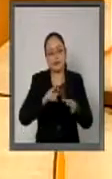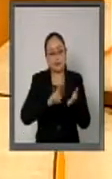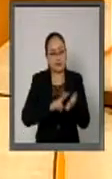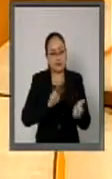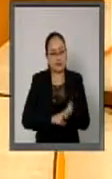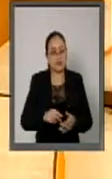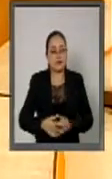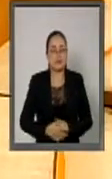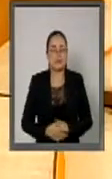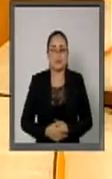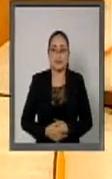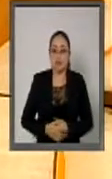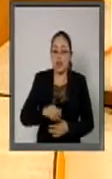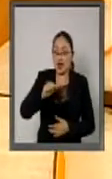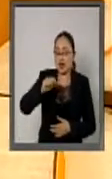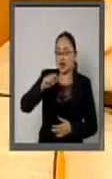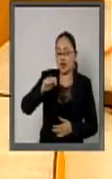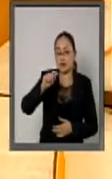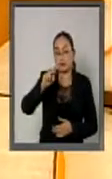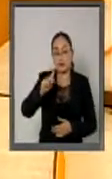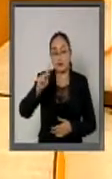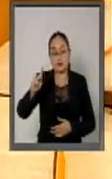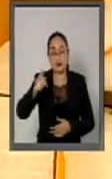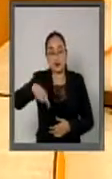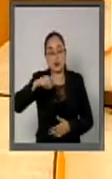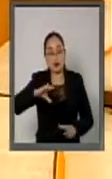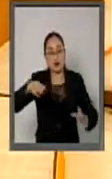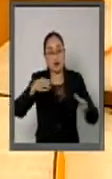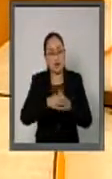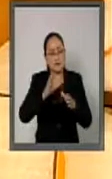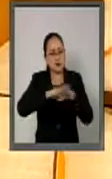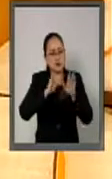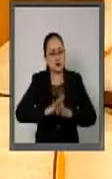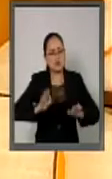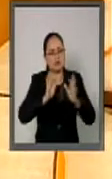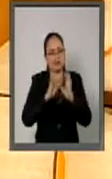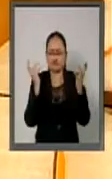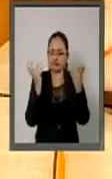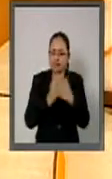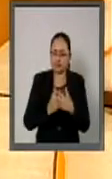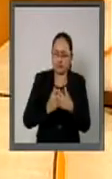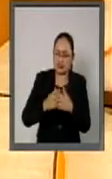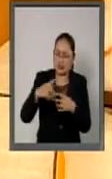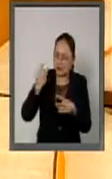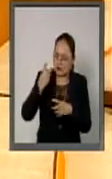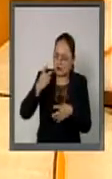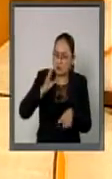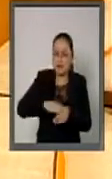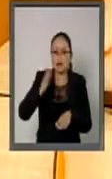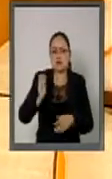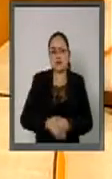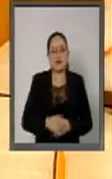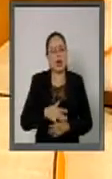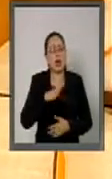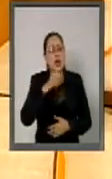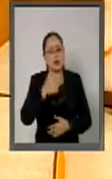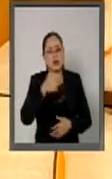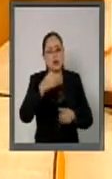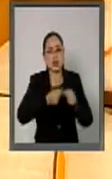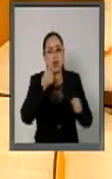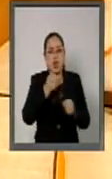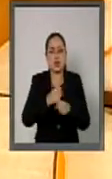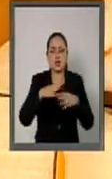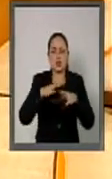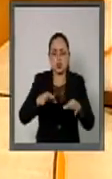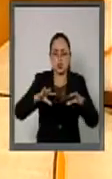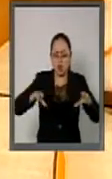del Pacífico indudablemente es la plataforma de integración latinoamericana más exitosa de los últimos tiempos. Tiene apenas seis años de creación